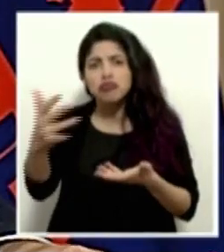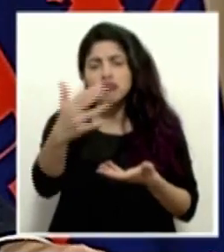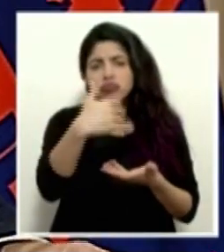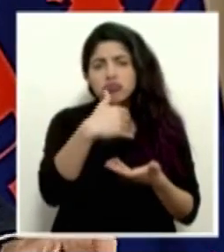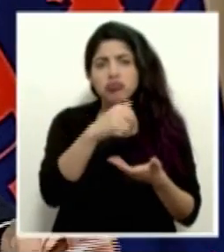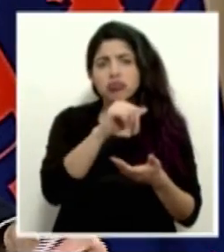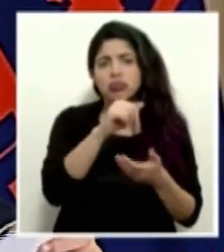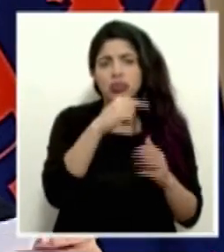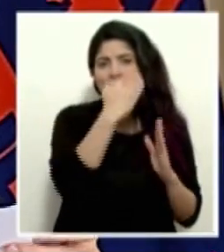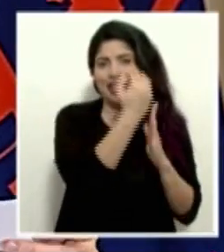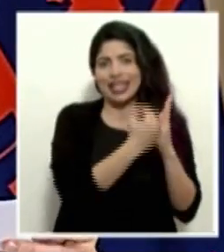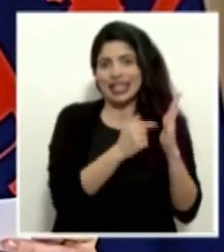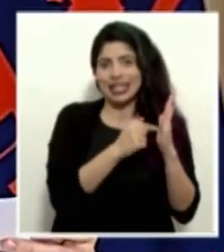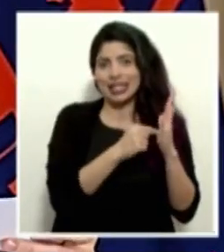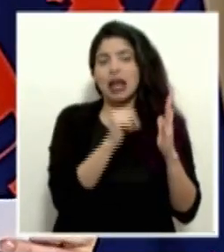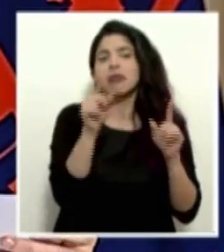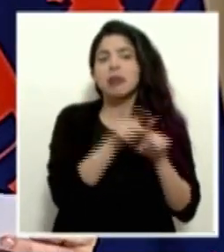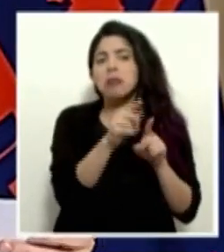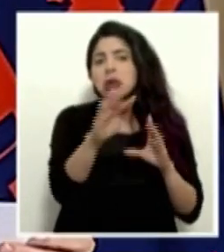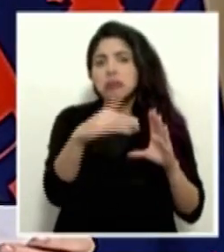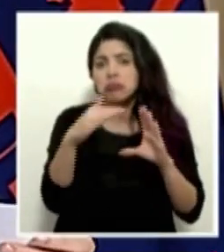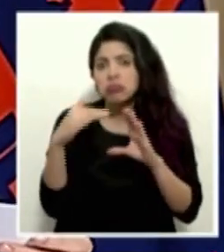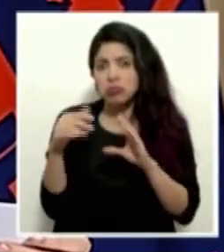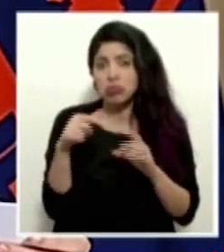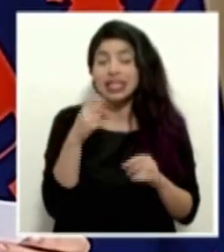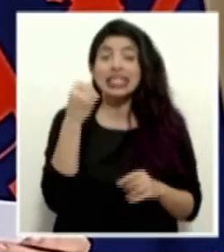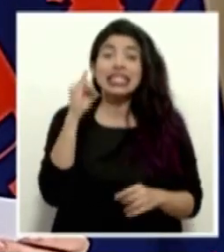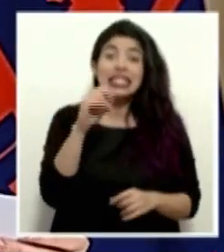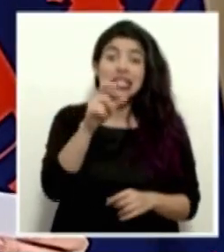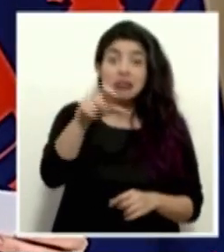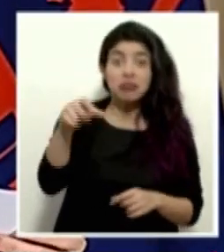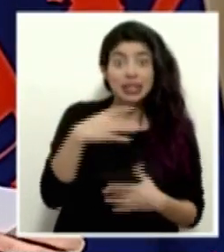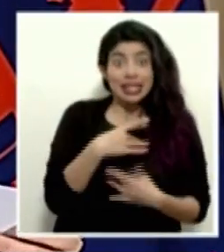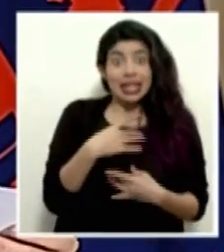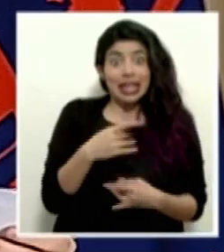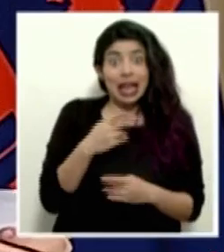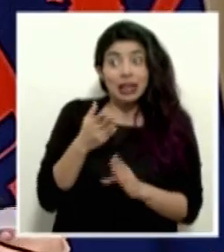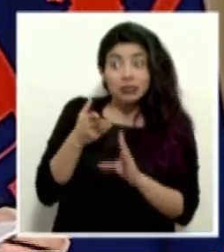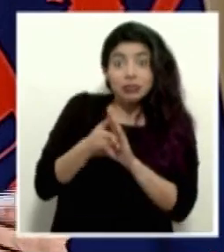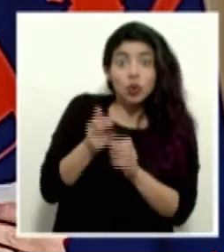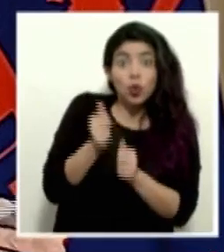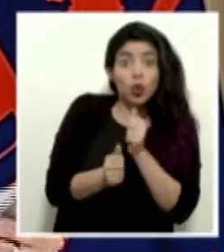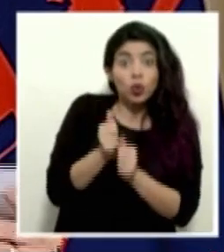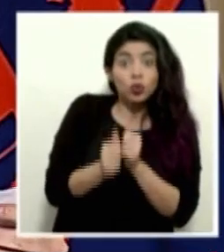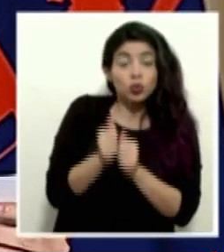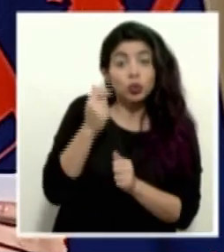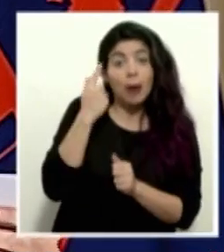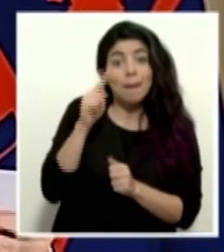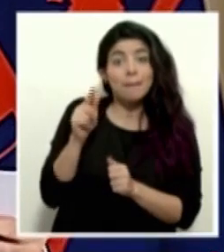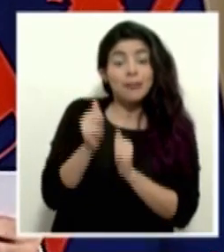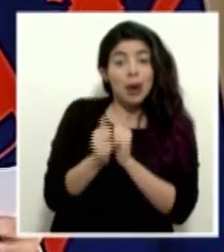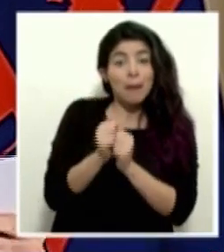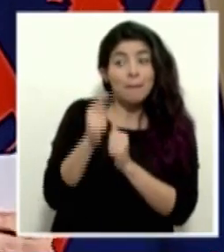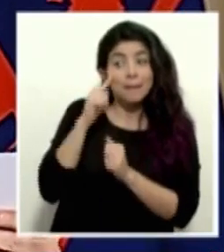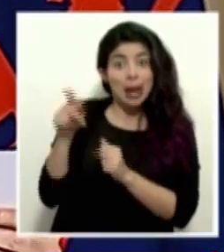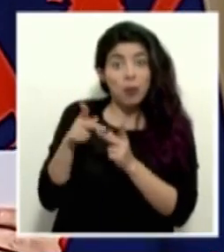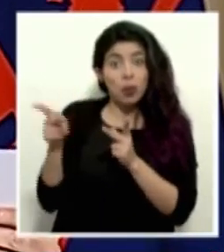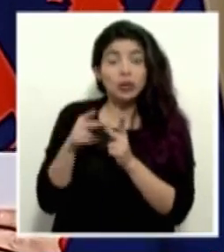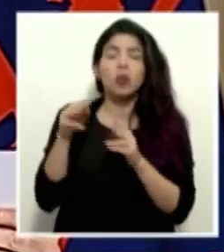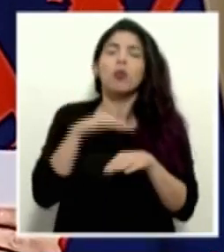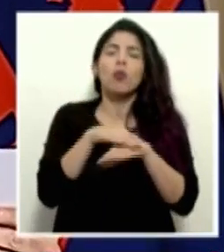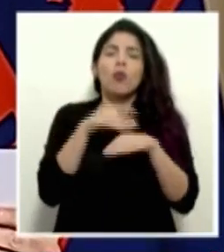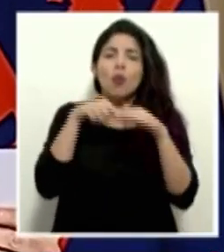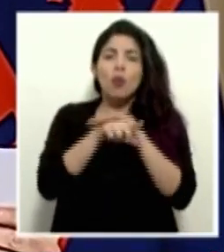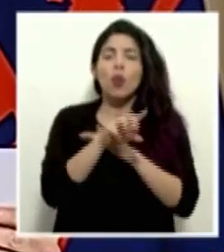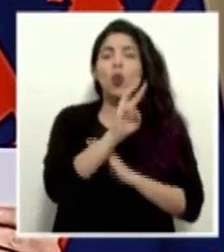de la lista de elegibles. Si hubiera interés en concursar con estos puestos, por favor, visiten la página web